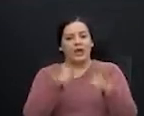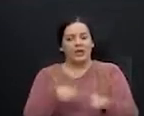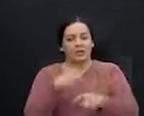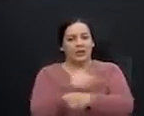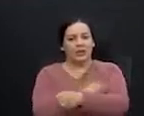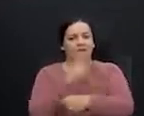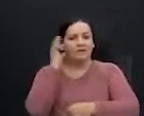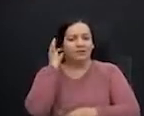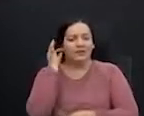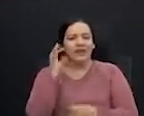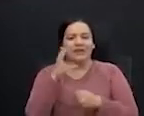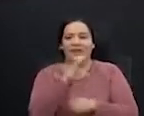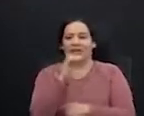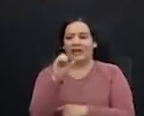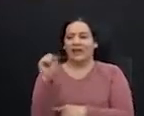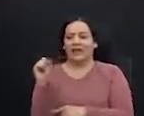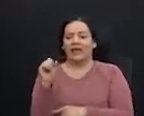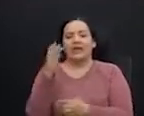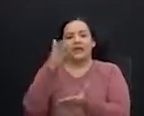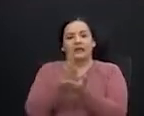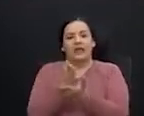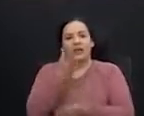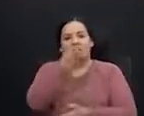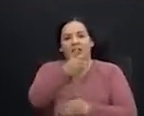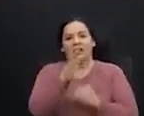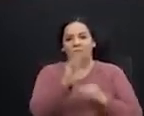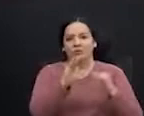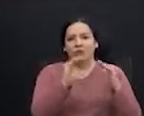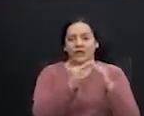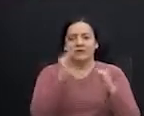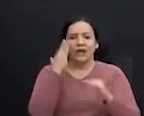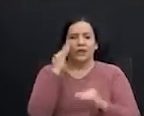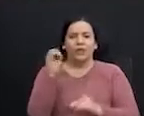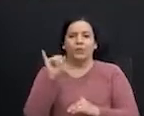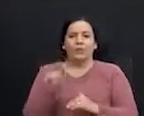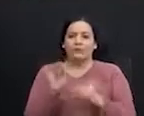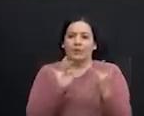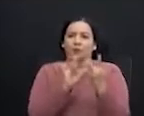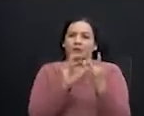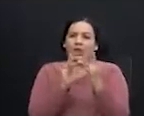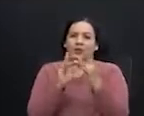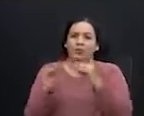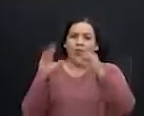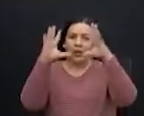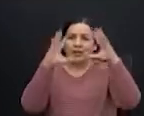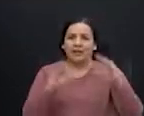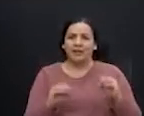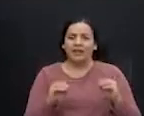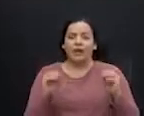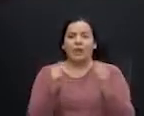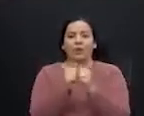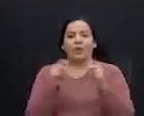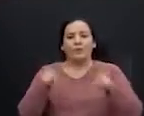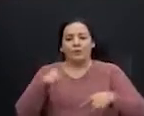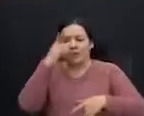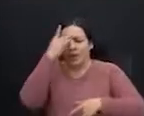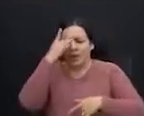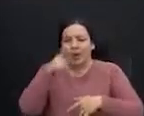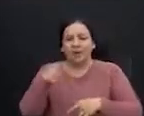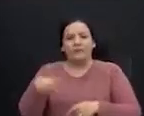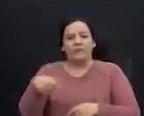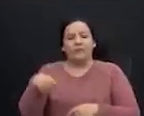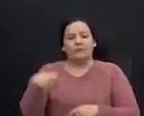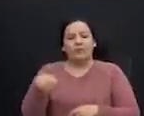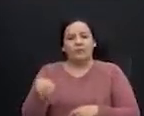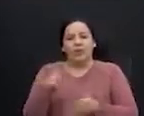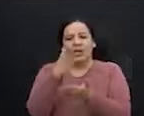que han dejado de ir a su casa porque están en contacto todo el día con pacientes de riesgo. Han dejado de ir a su